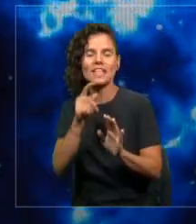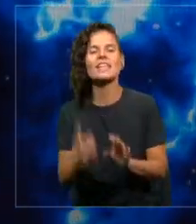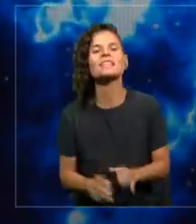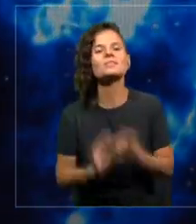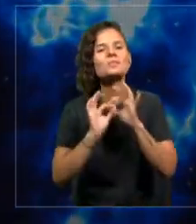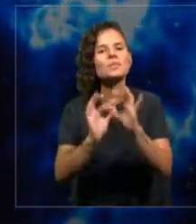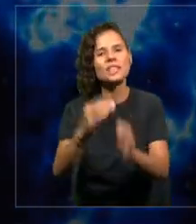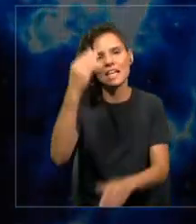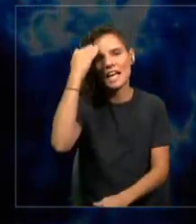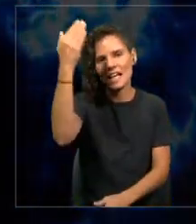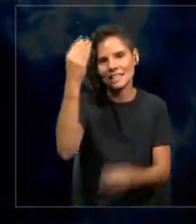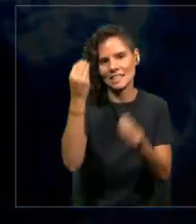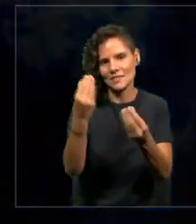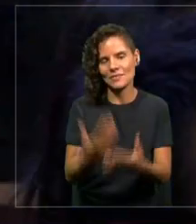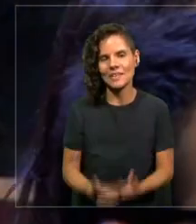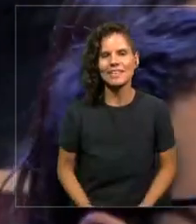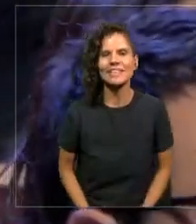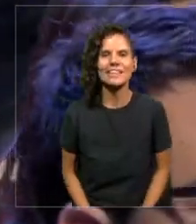Aplausos.